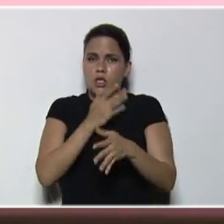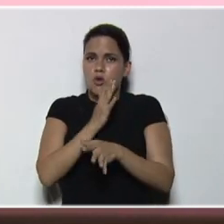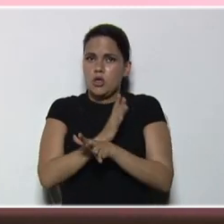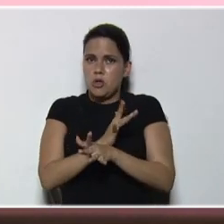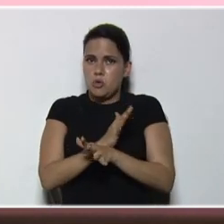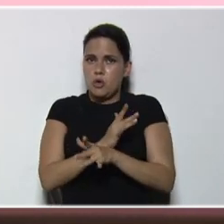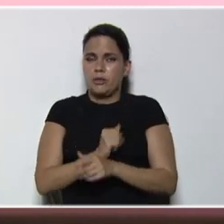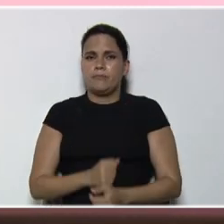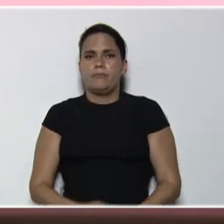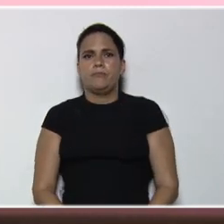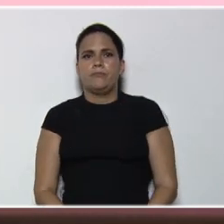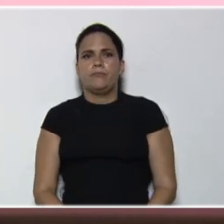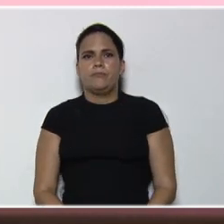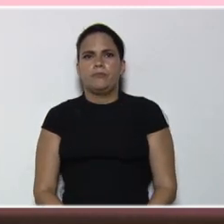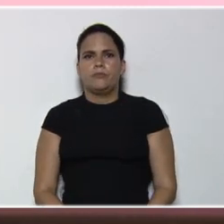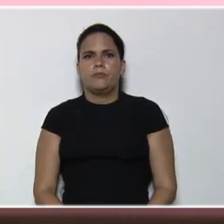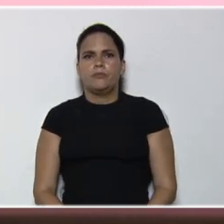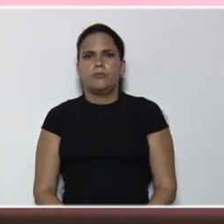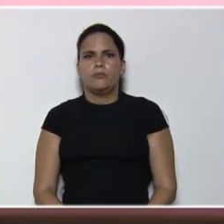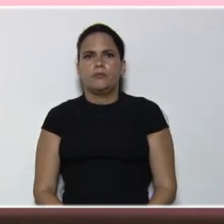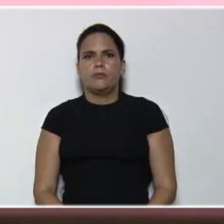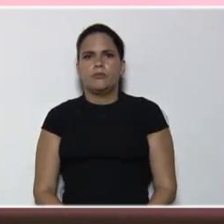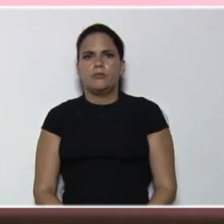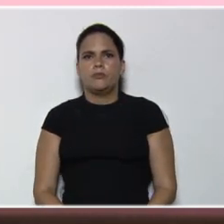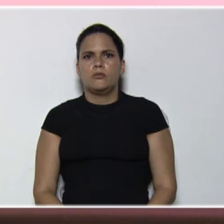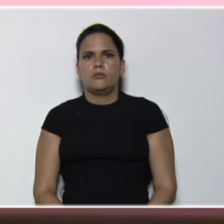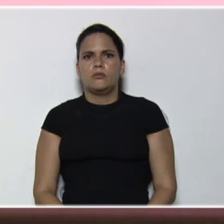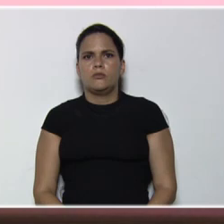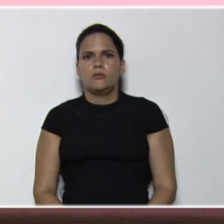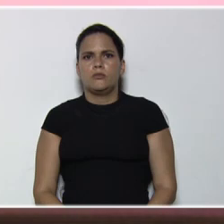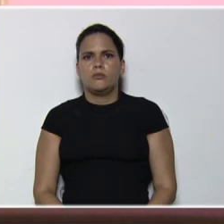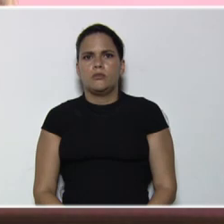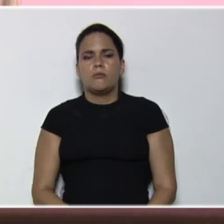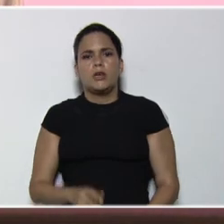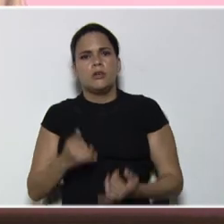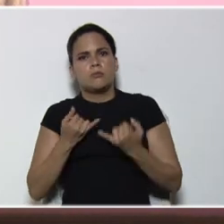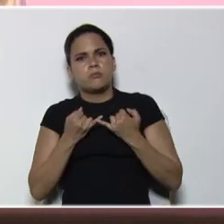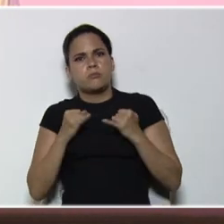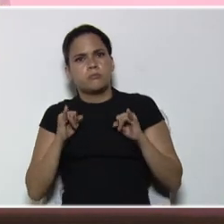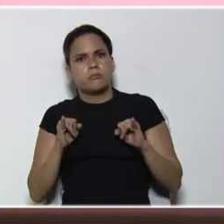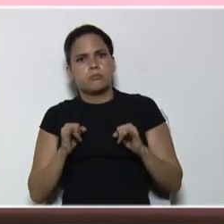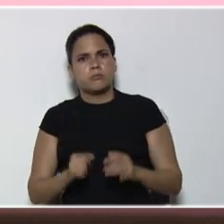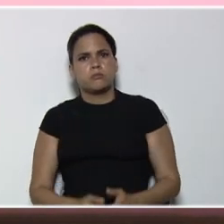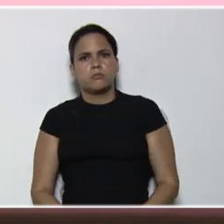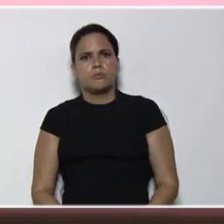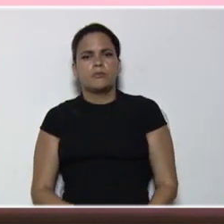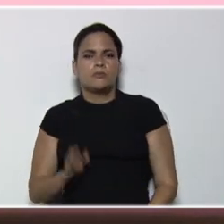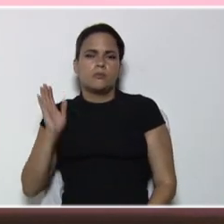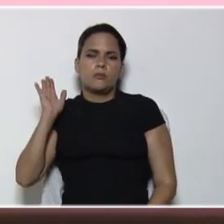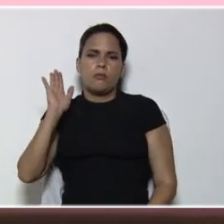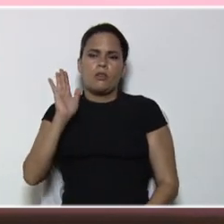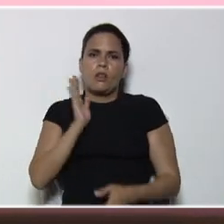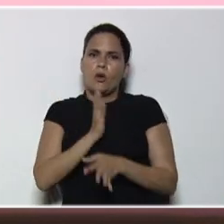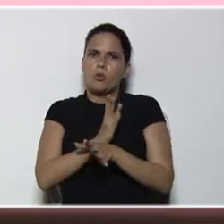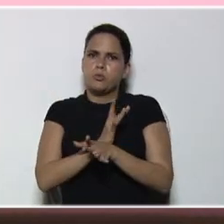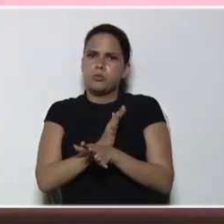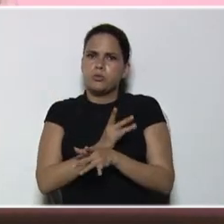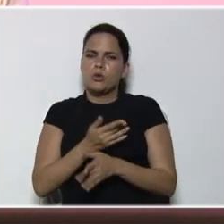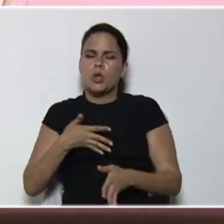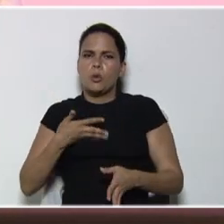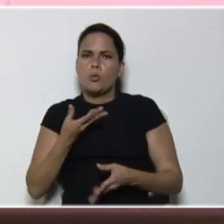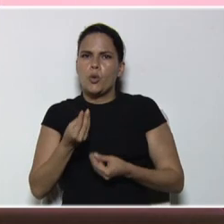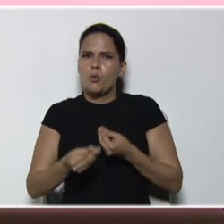la vez, nos divertimos, muy bien, para culminar, les traigo otro juego, que lo podemos